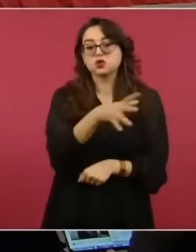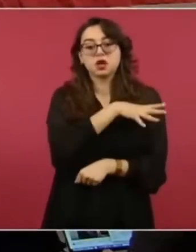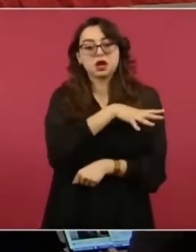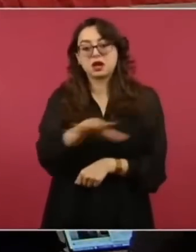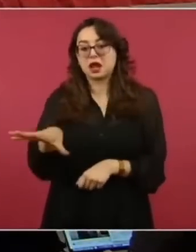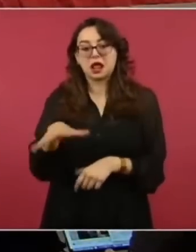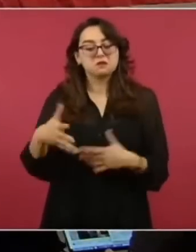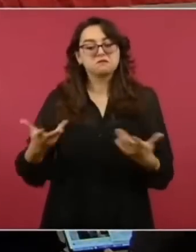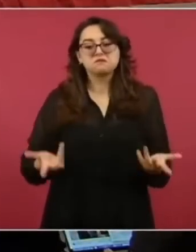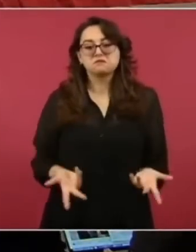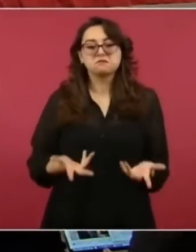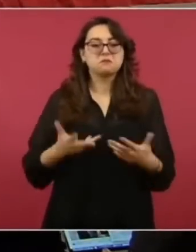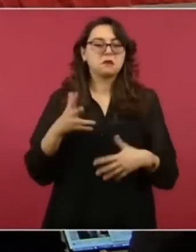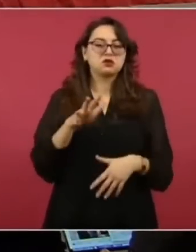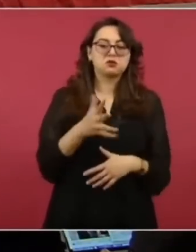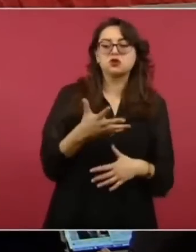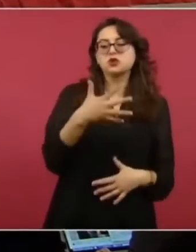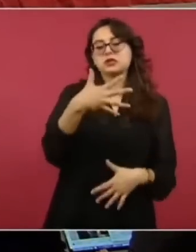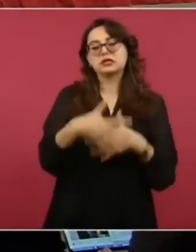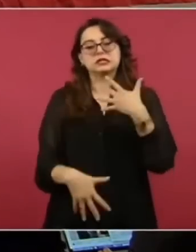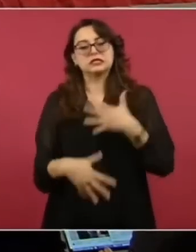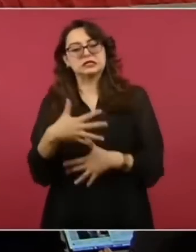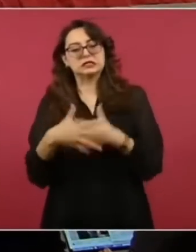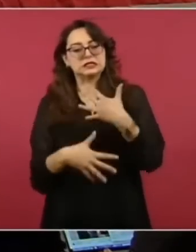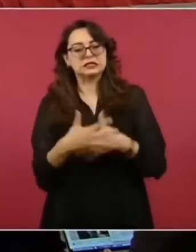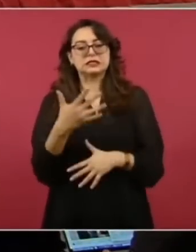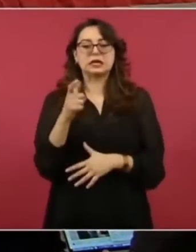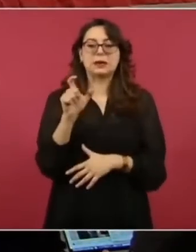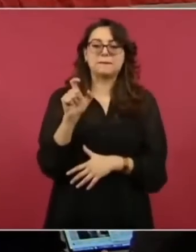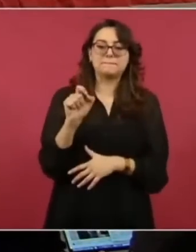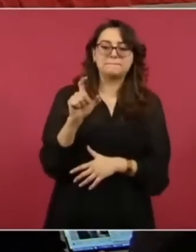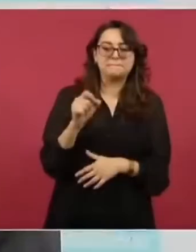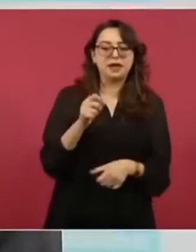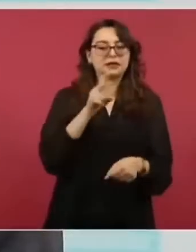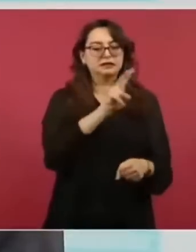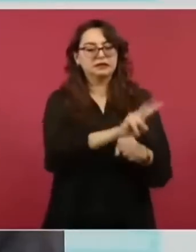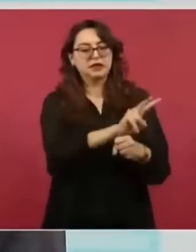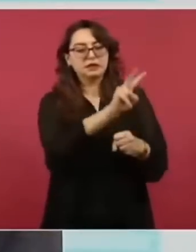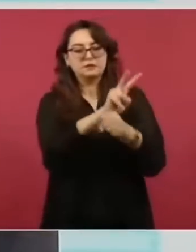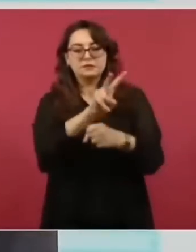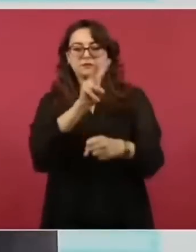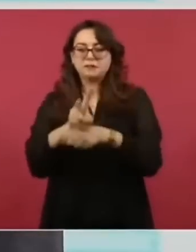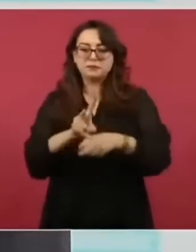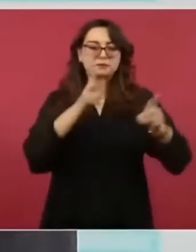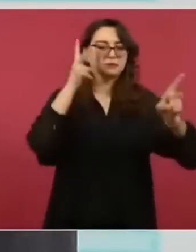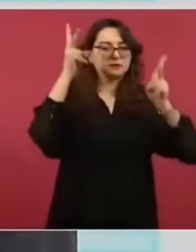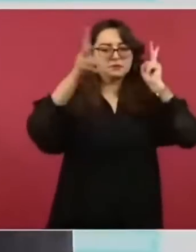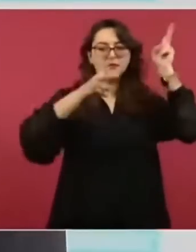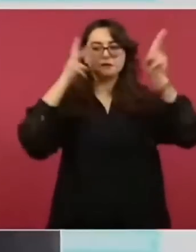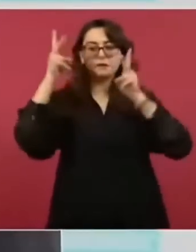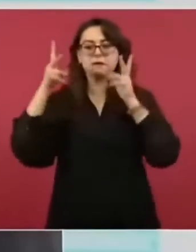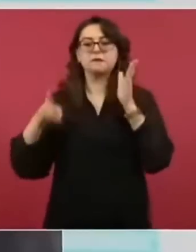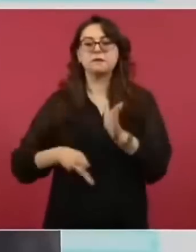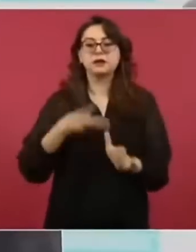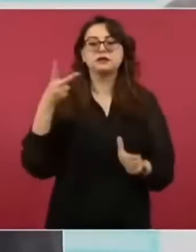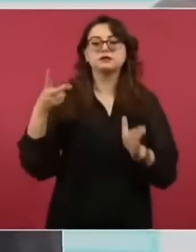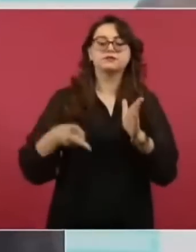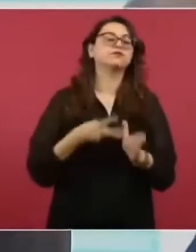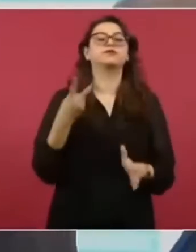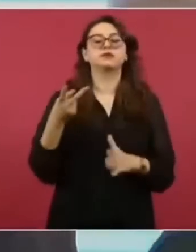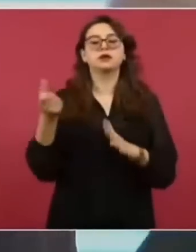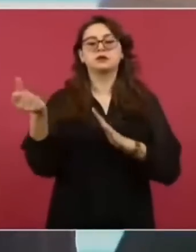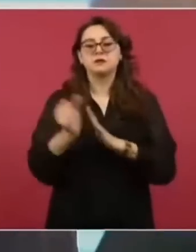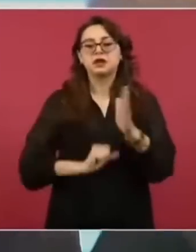aproximadamente entre 15 y 20 inspecciones a casinos de manera mensual 240